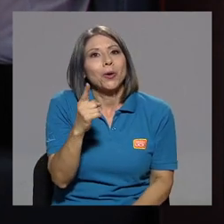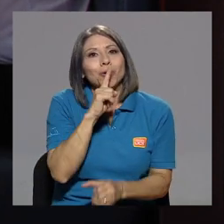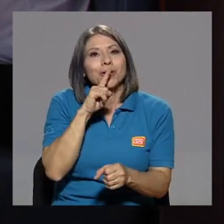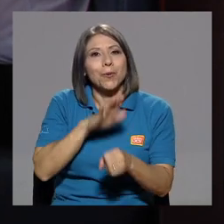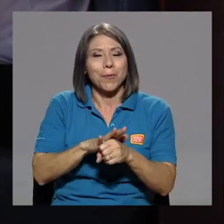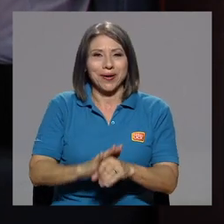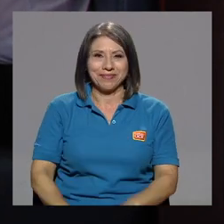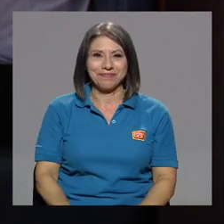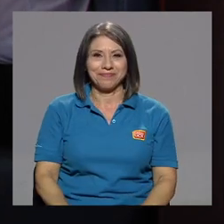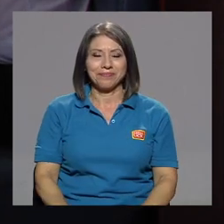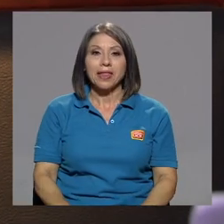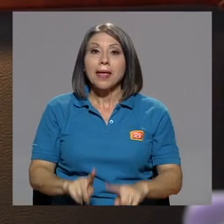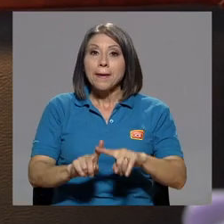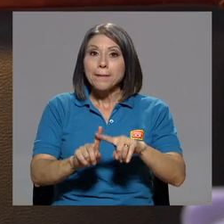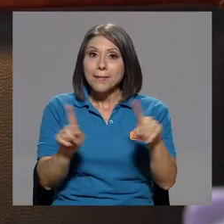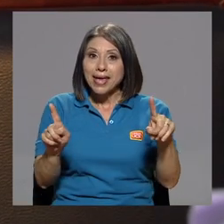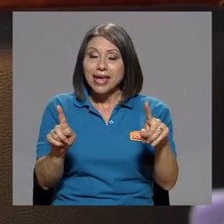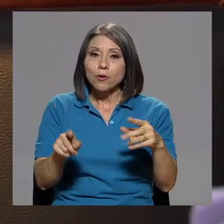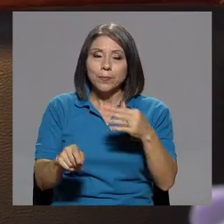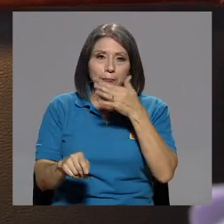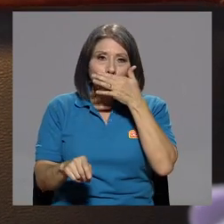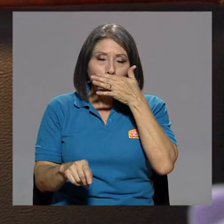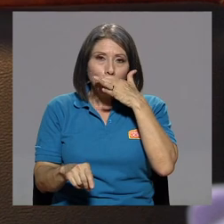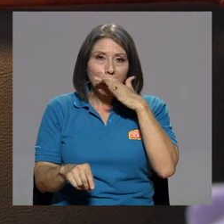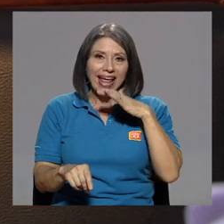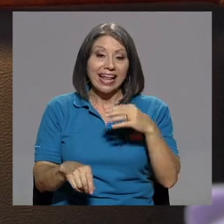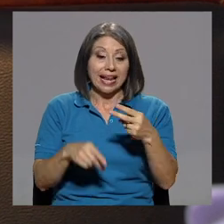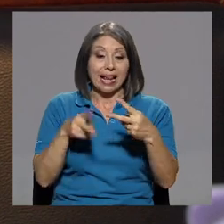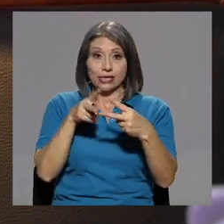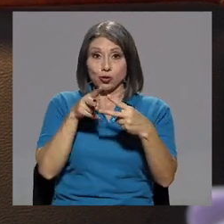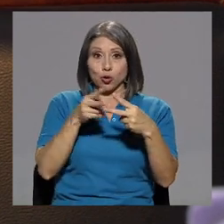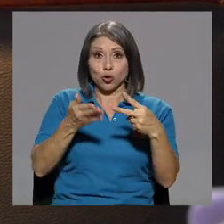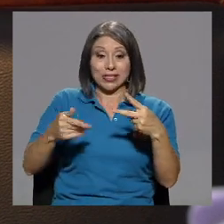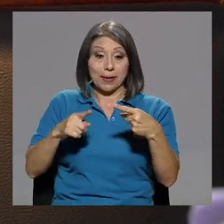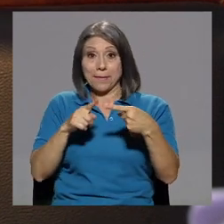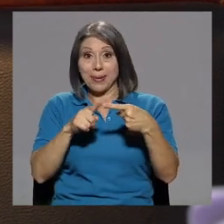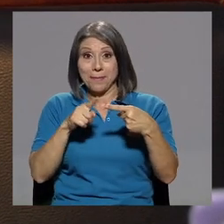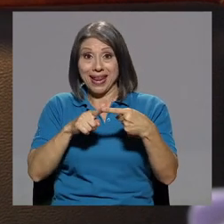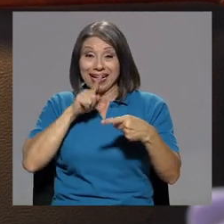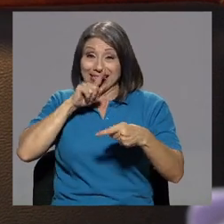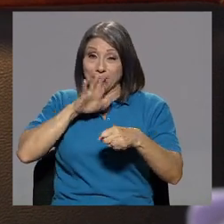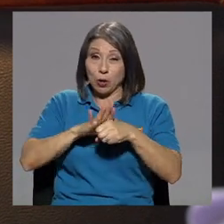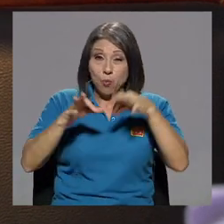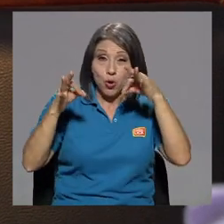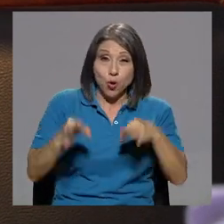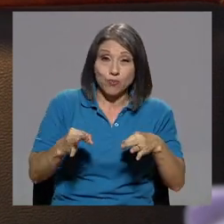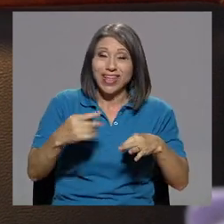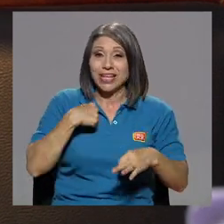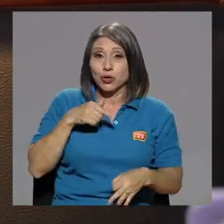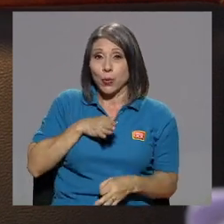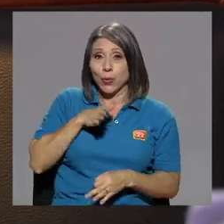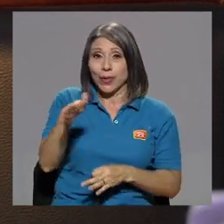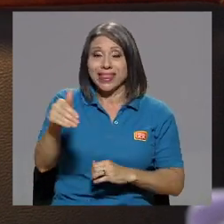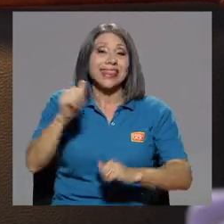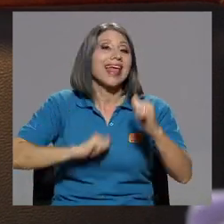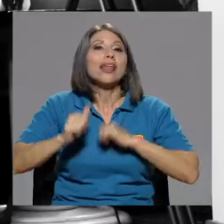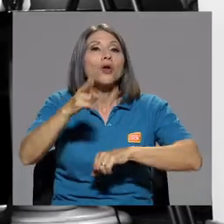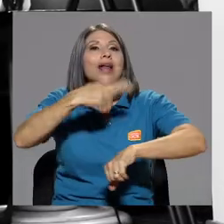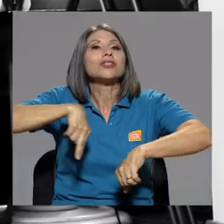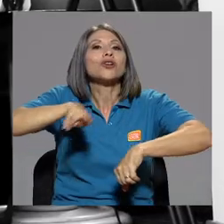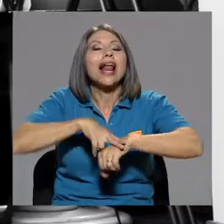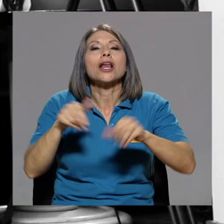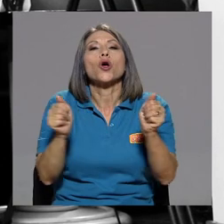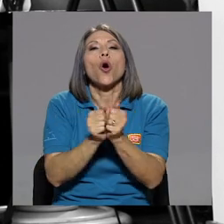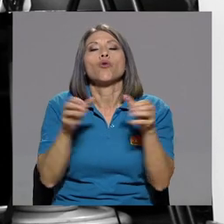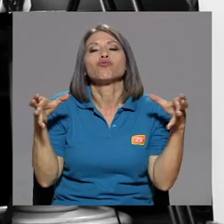Pero las dos cosas... primera que se me cumplió fue estar en el Teatro Nacional, con la